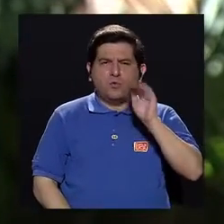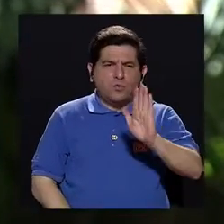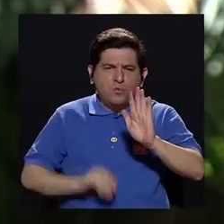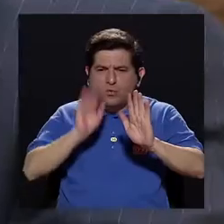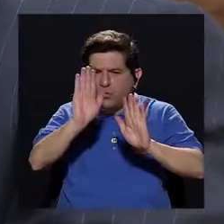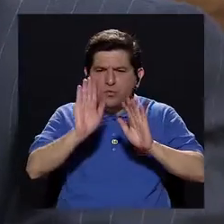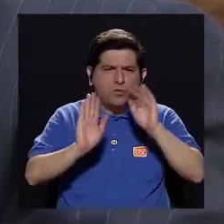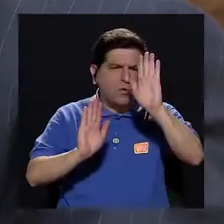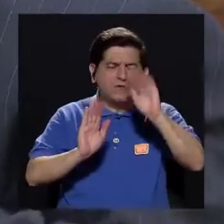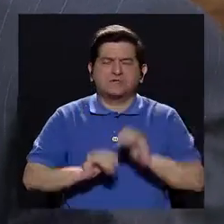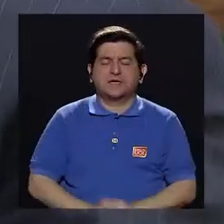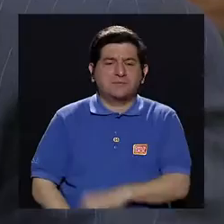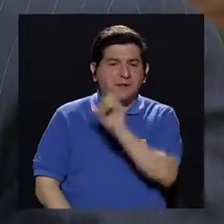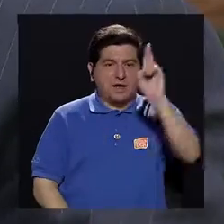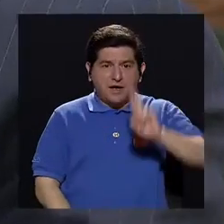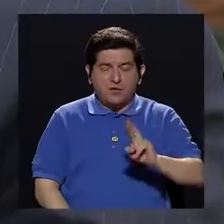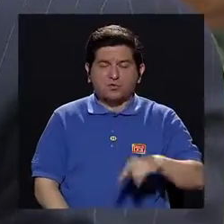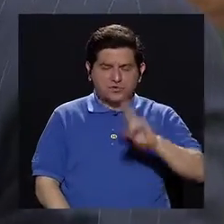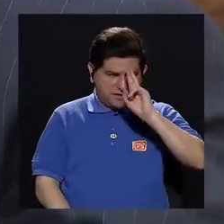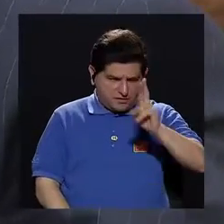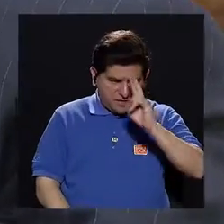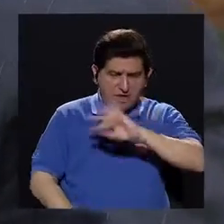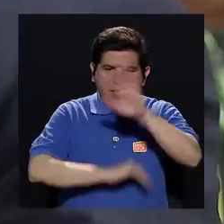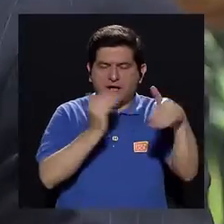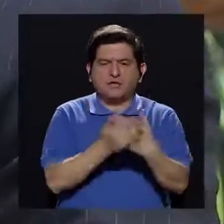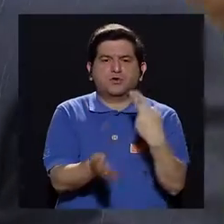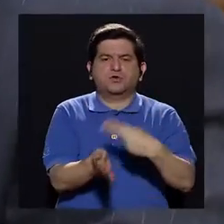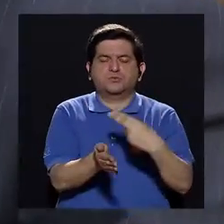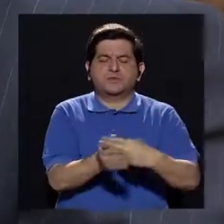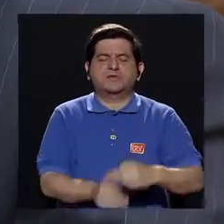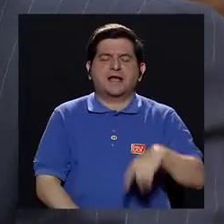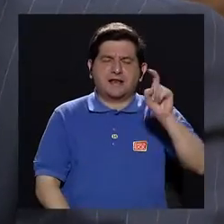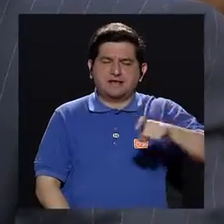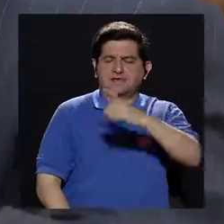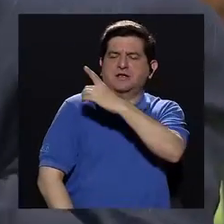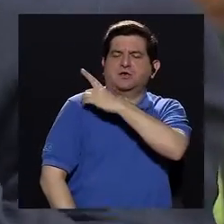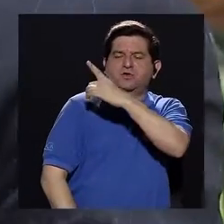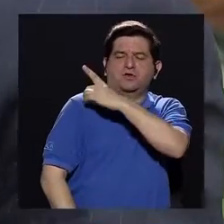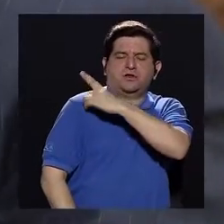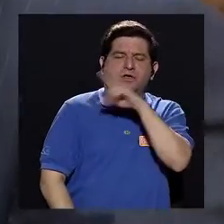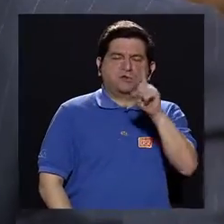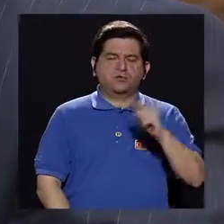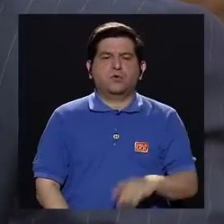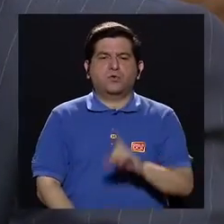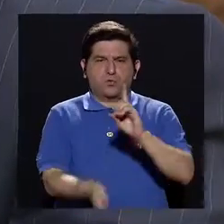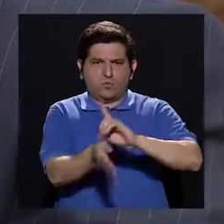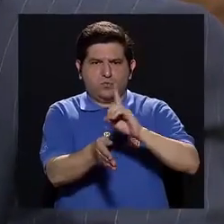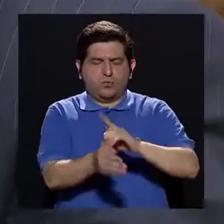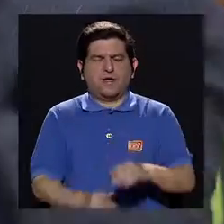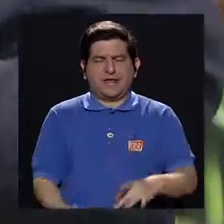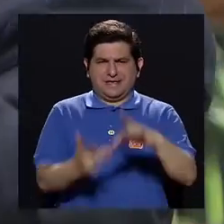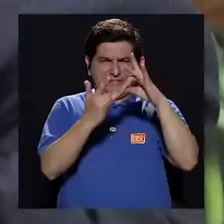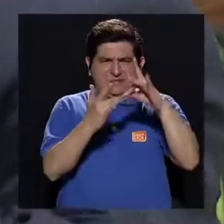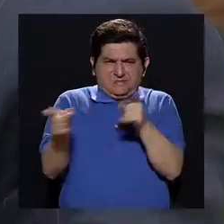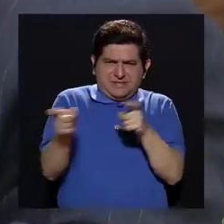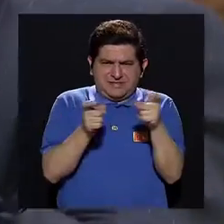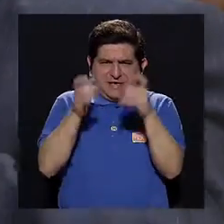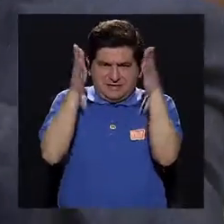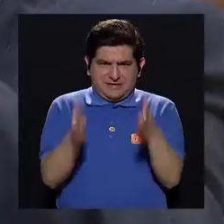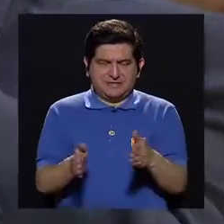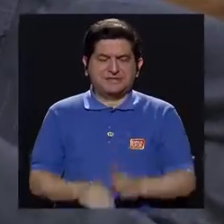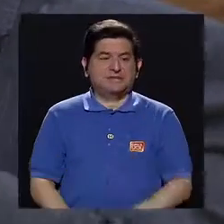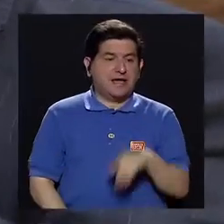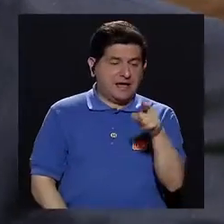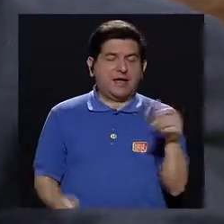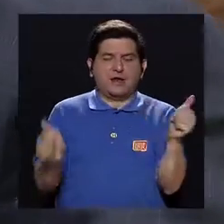organigrama es respetado en Costa Rica. Todo hospital tiene que ser dirigido por un médico. Tiene que tener especialidad en administración. Y él es el que le